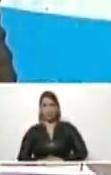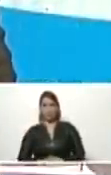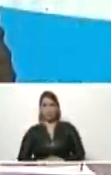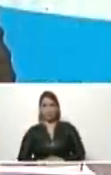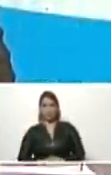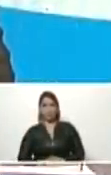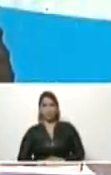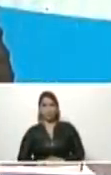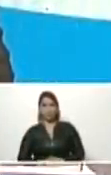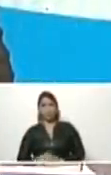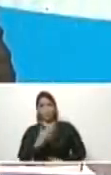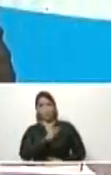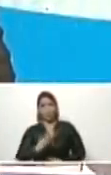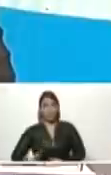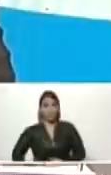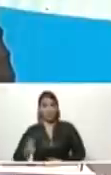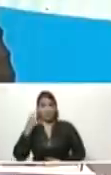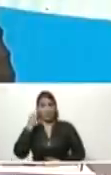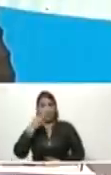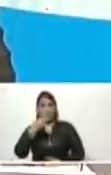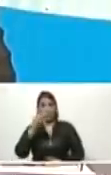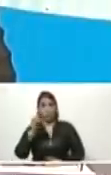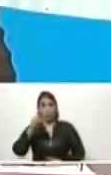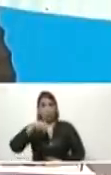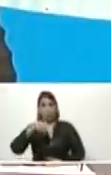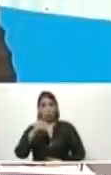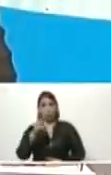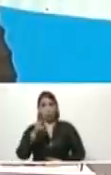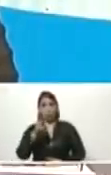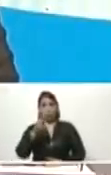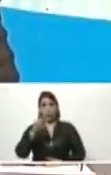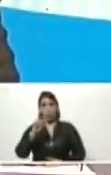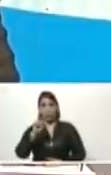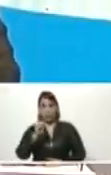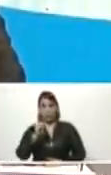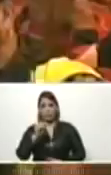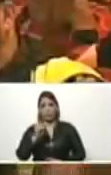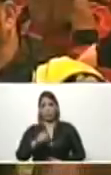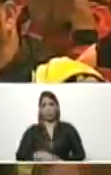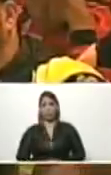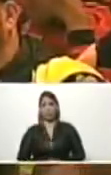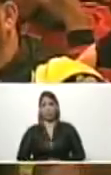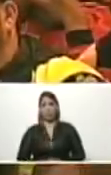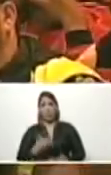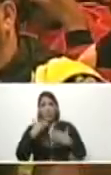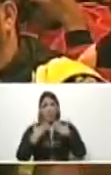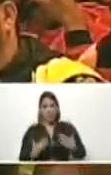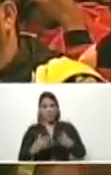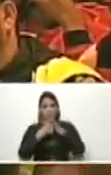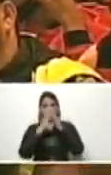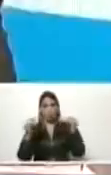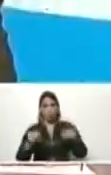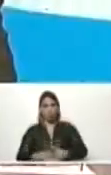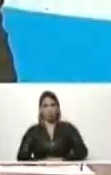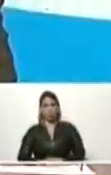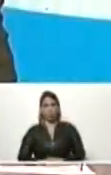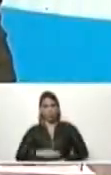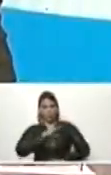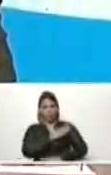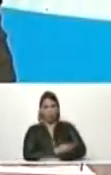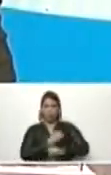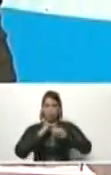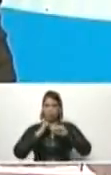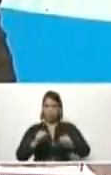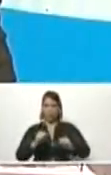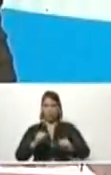A la presidenta de Honduras, Xiomara Castro. Les doy las gracias. A todos les doy las gracias por su valentía,